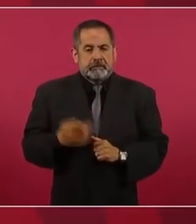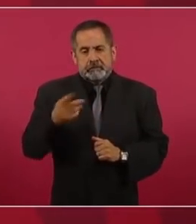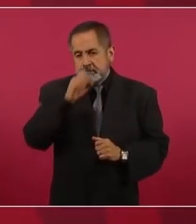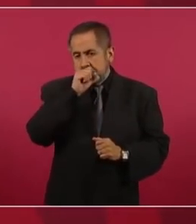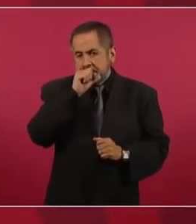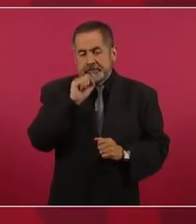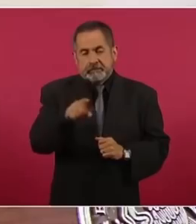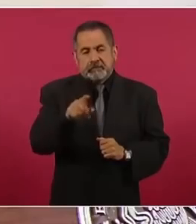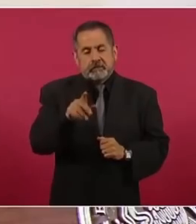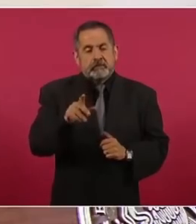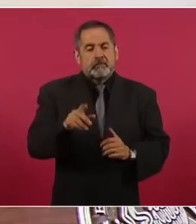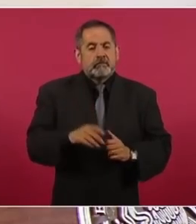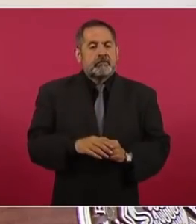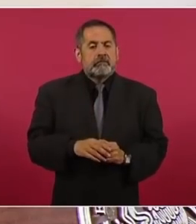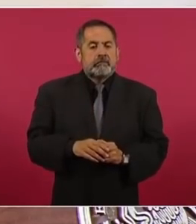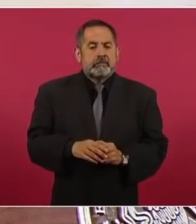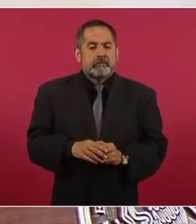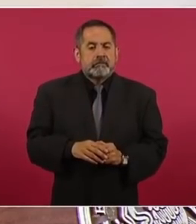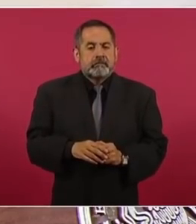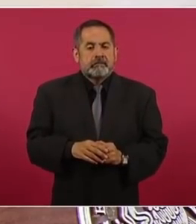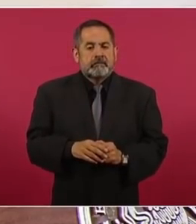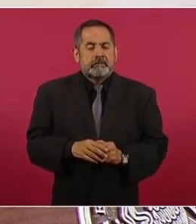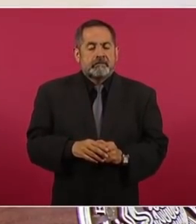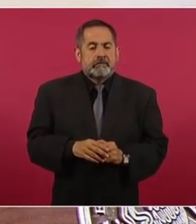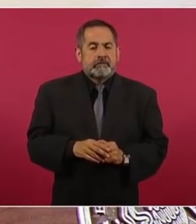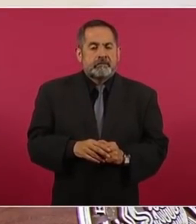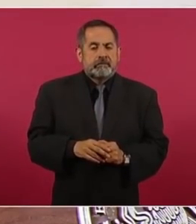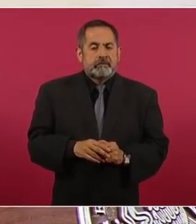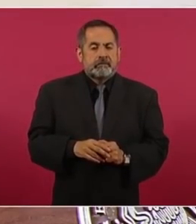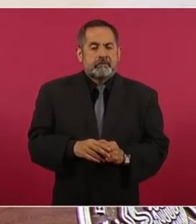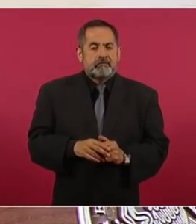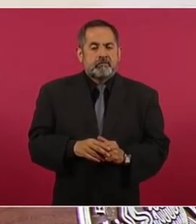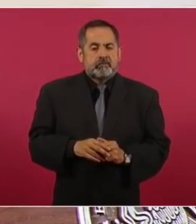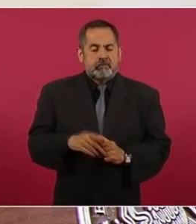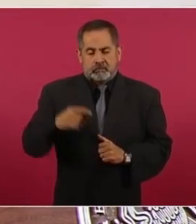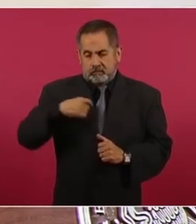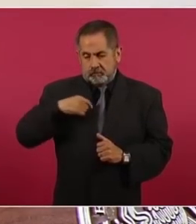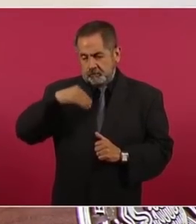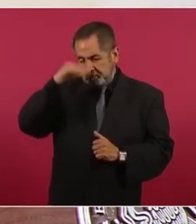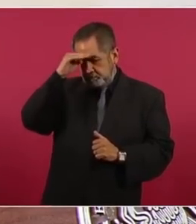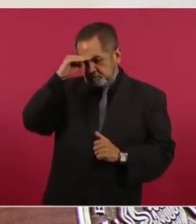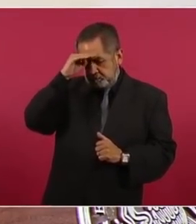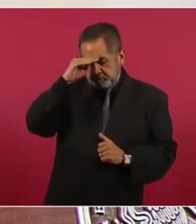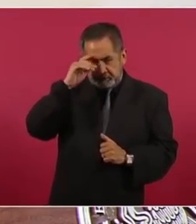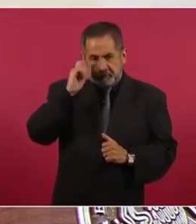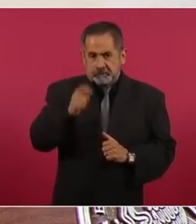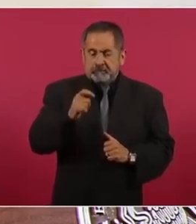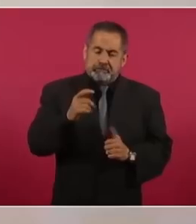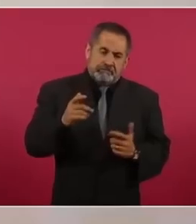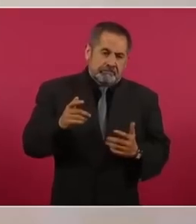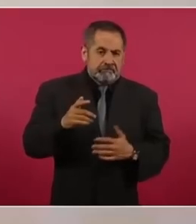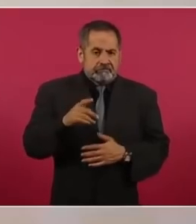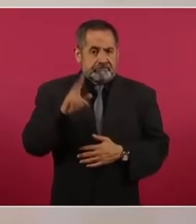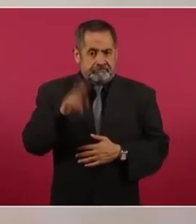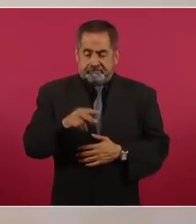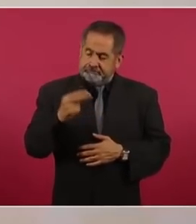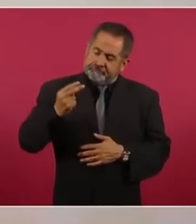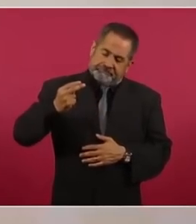yo considero que es necesario